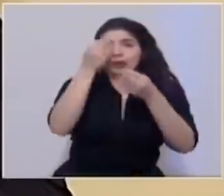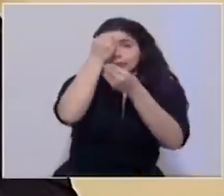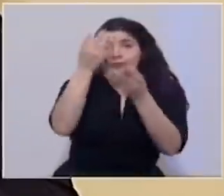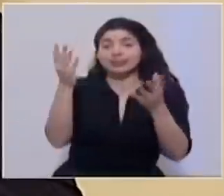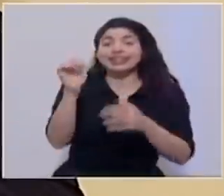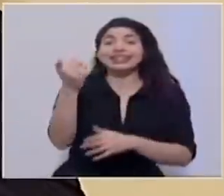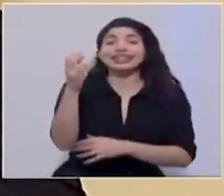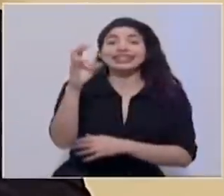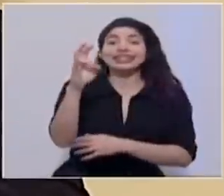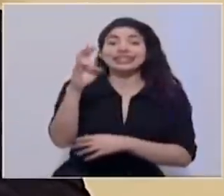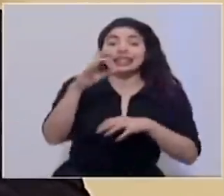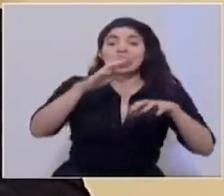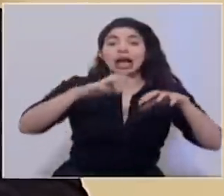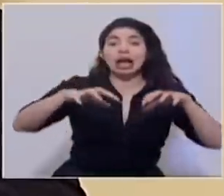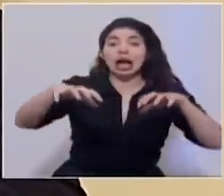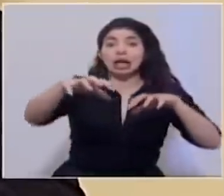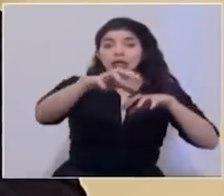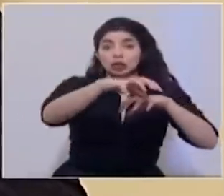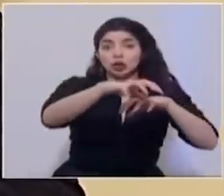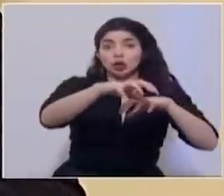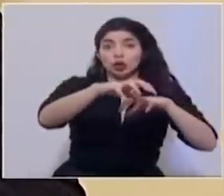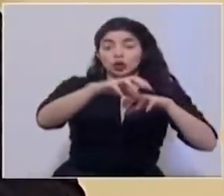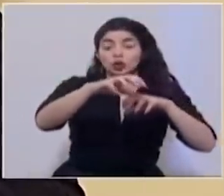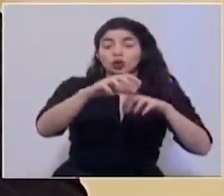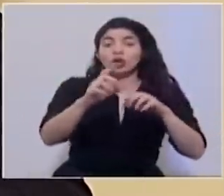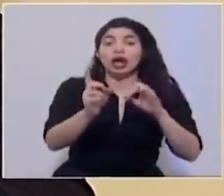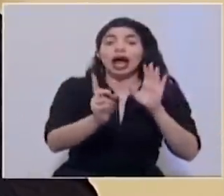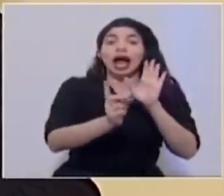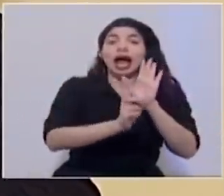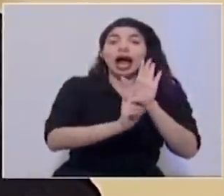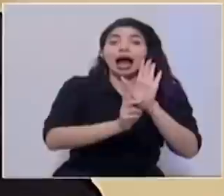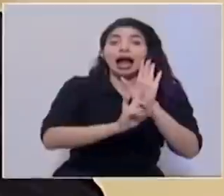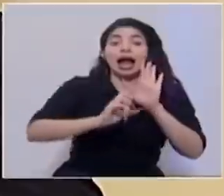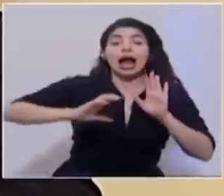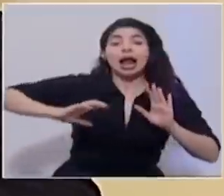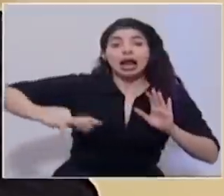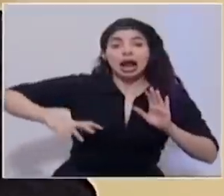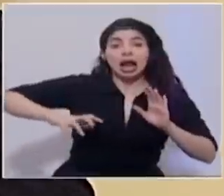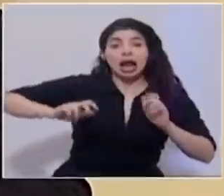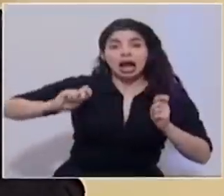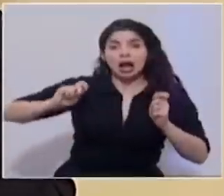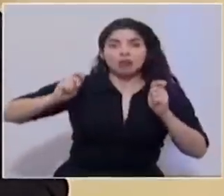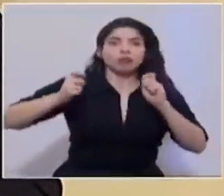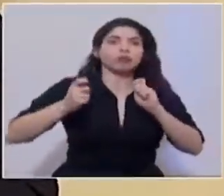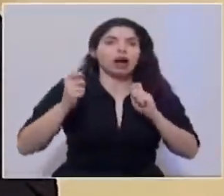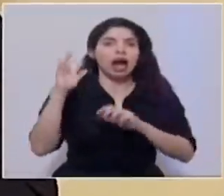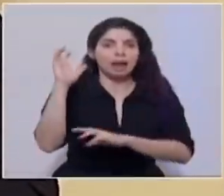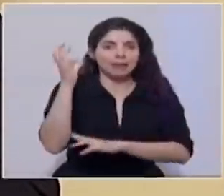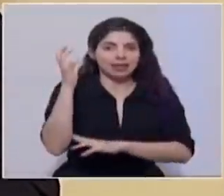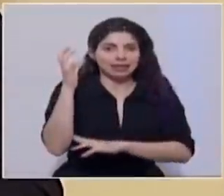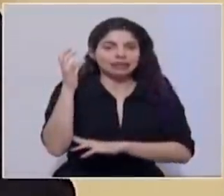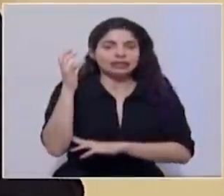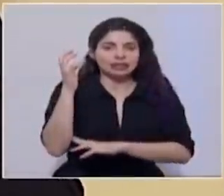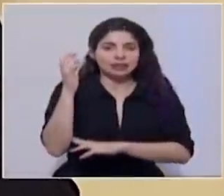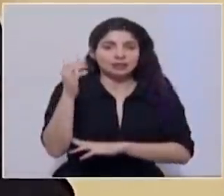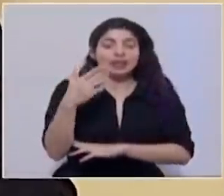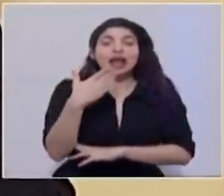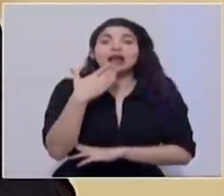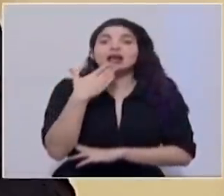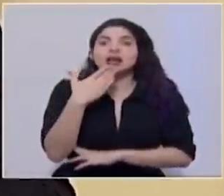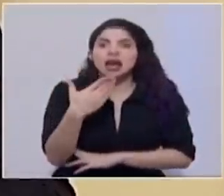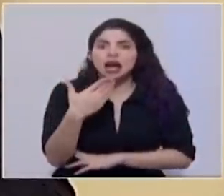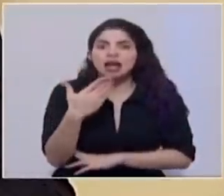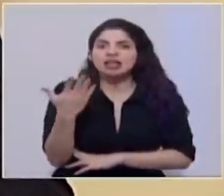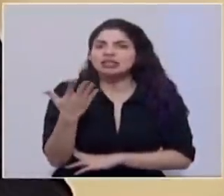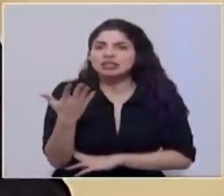17 cantones pasarían de alerta naranja a alerta amarilla, gracias a